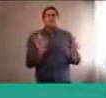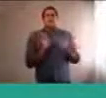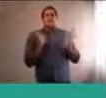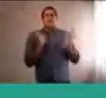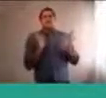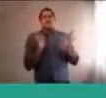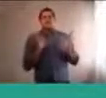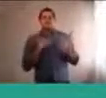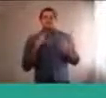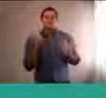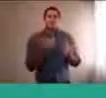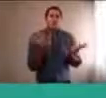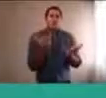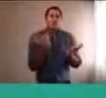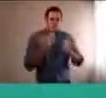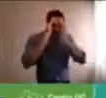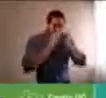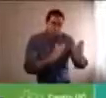¿Largamos?